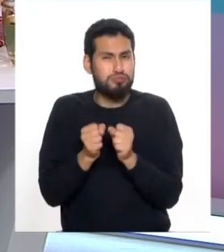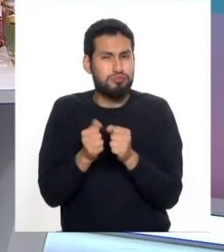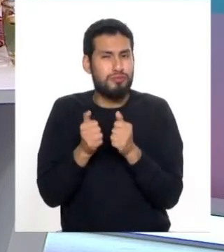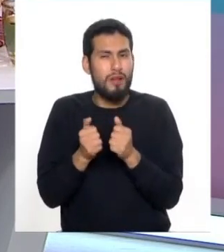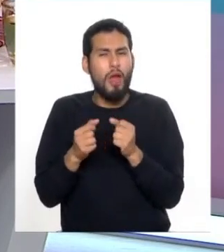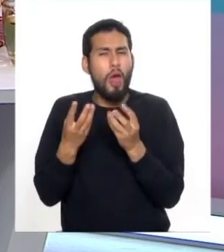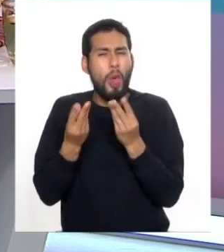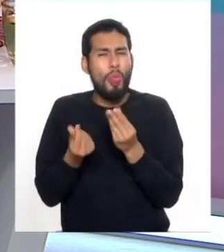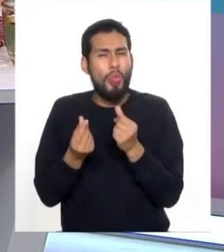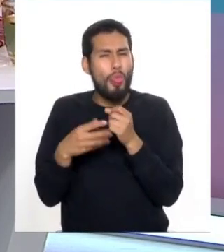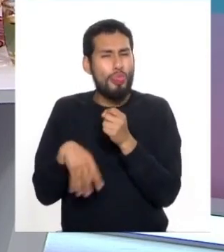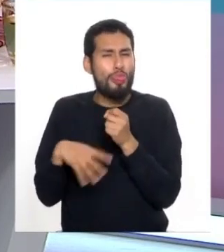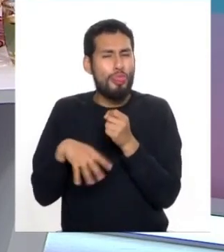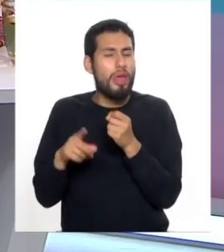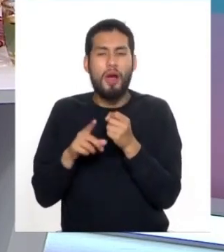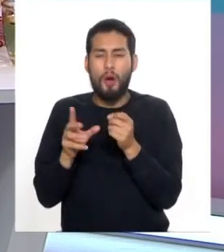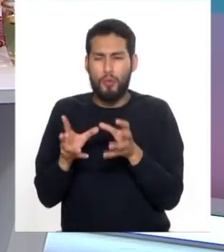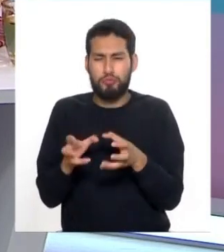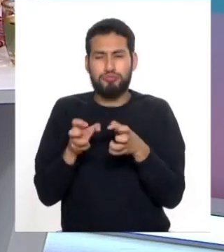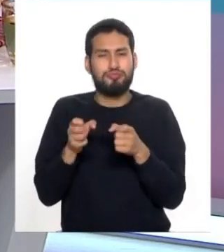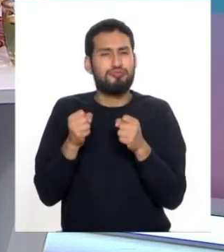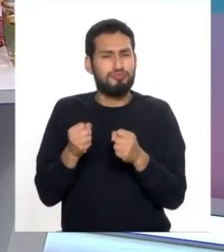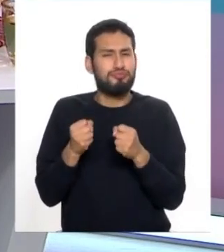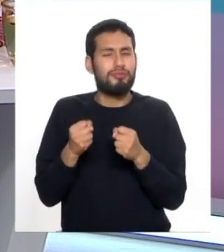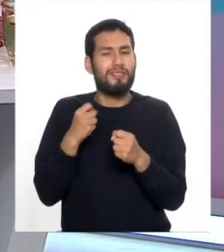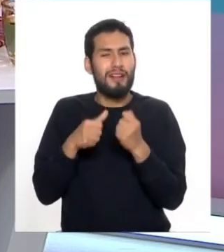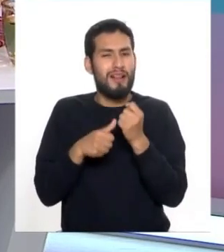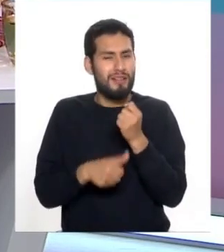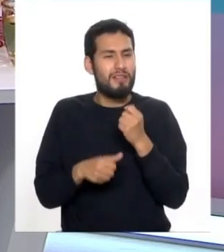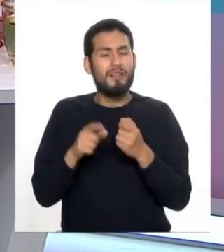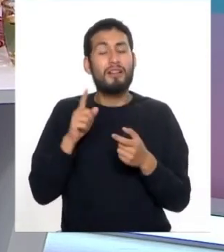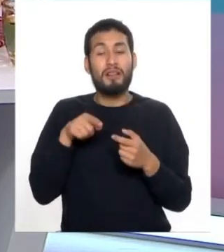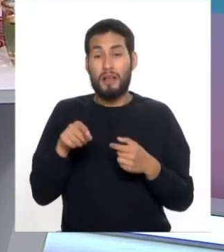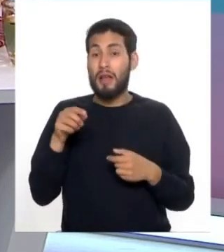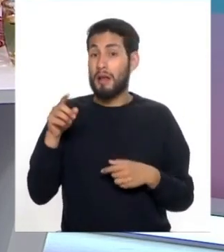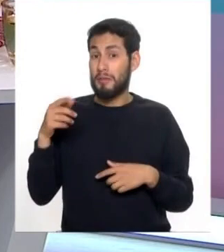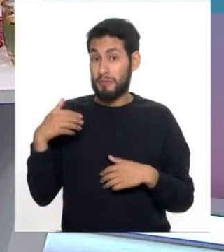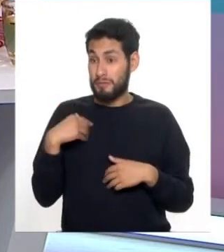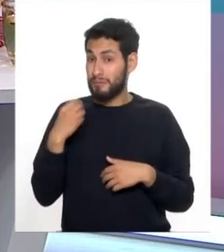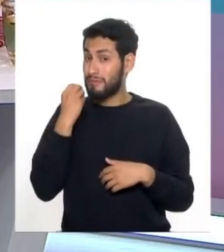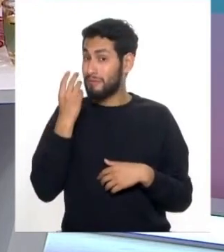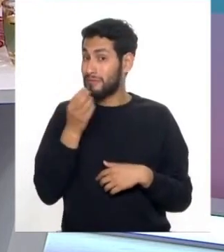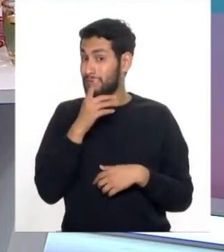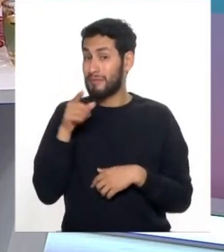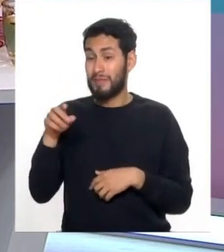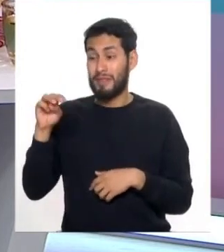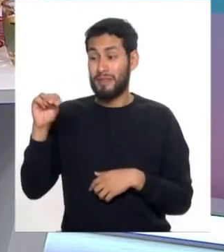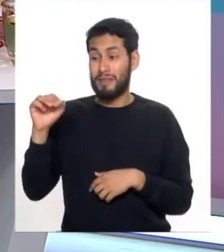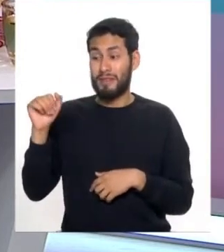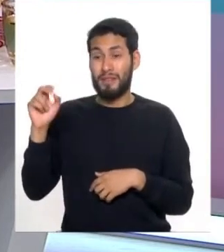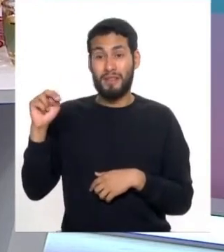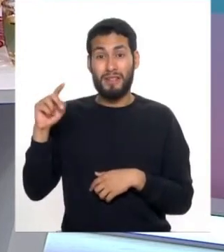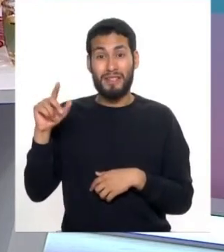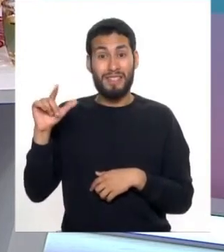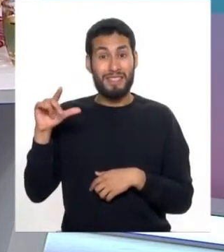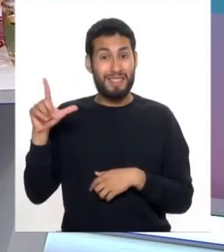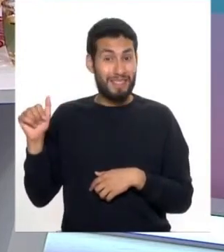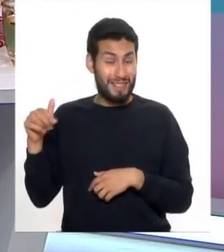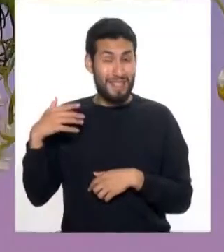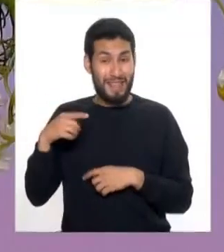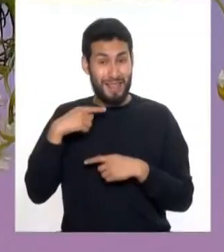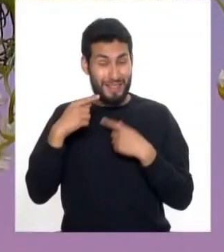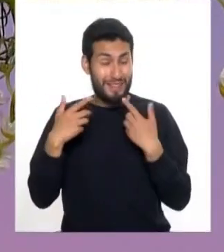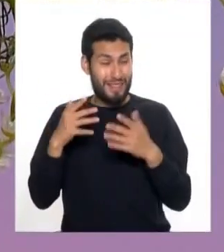plantas maravillosas además justamente de la manzanilla que tenemos acá y de la cual también nos hemos referido hace un